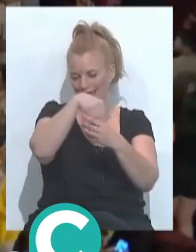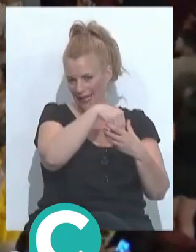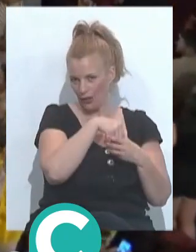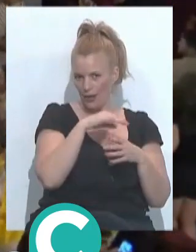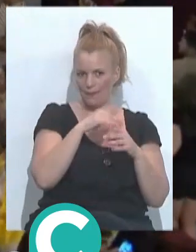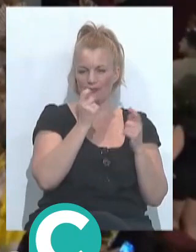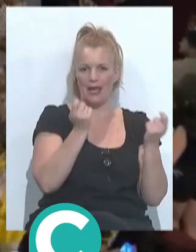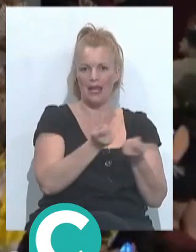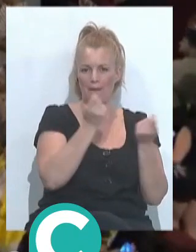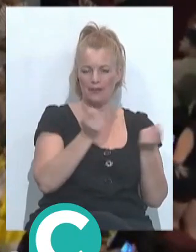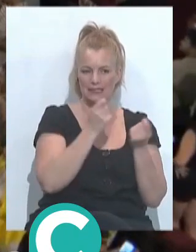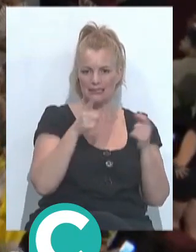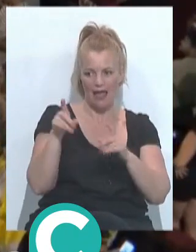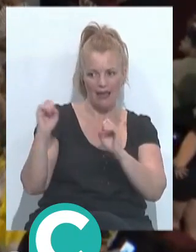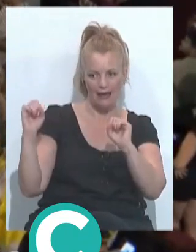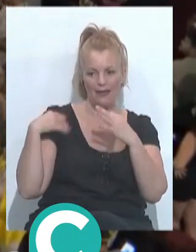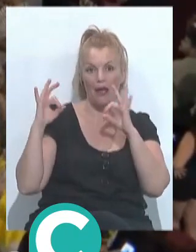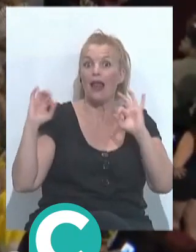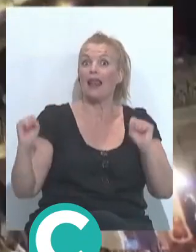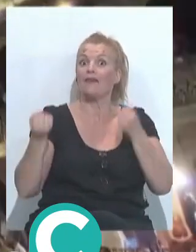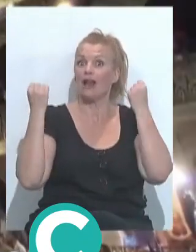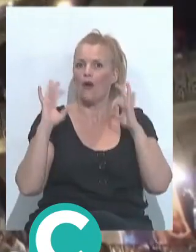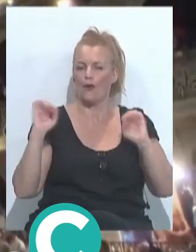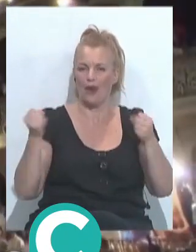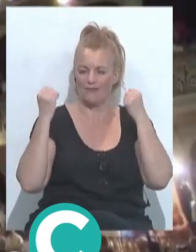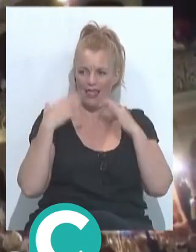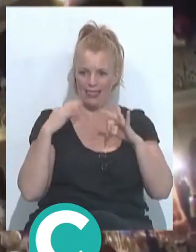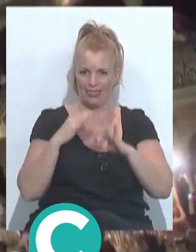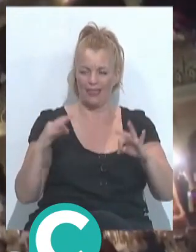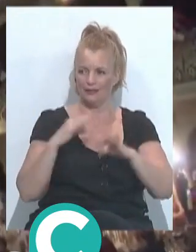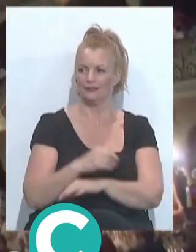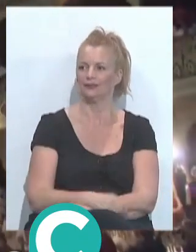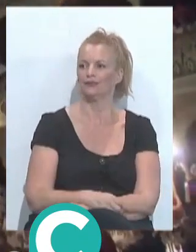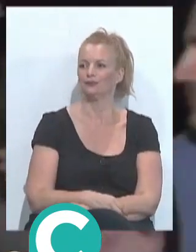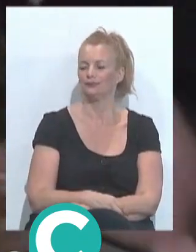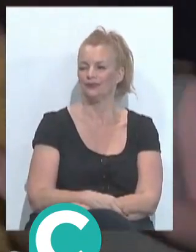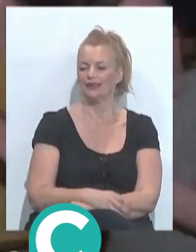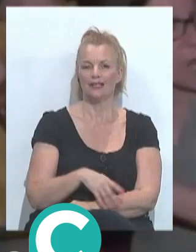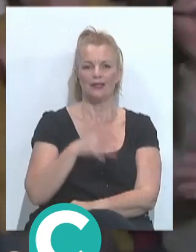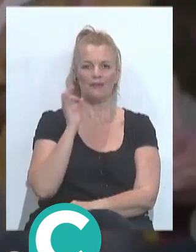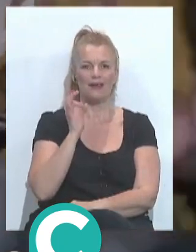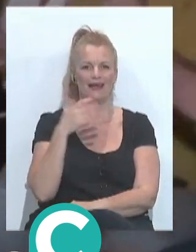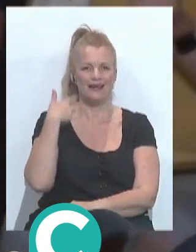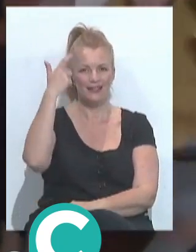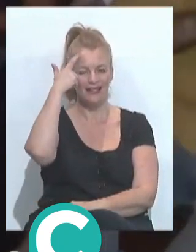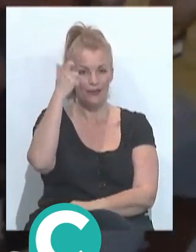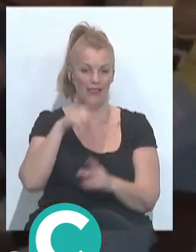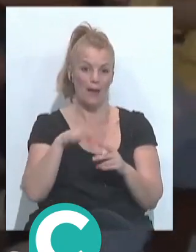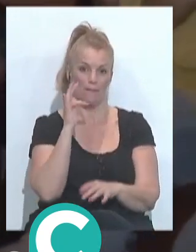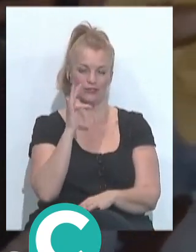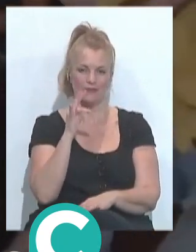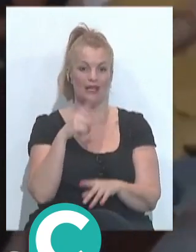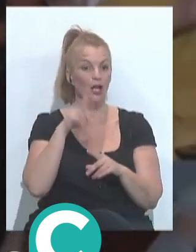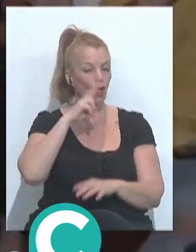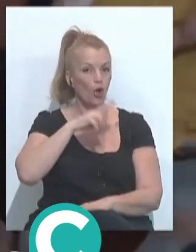prensa que es curioso tú te has librado yo me he librado yo llevo librándome desde el 2020 pero es verdad que por quedarnos con eso positivo que eso